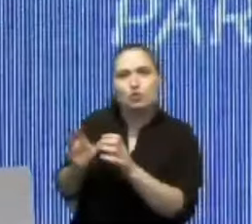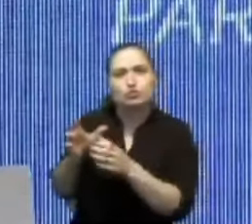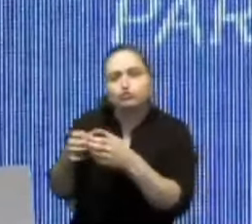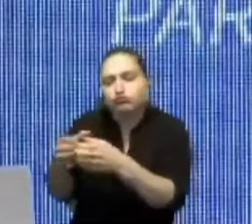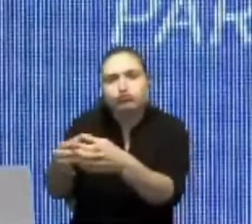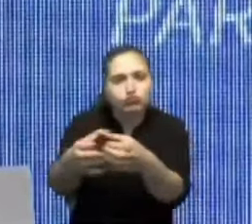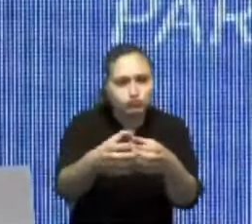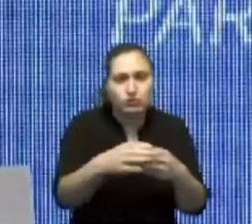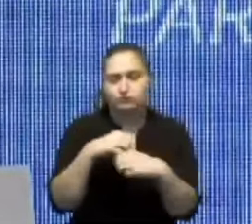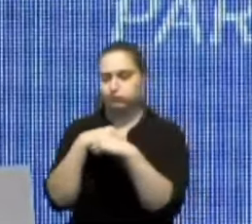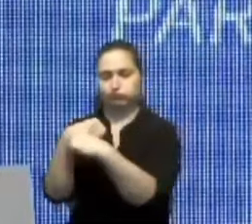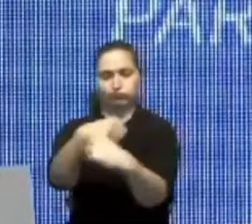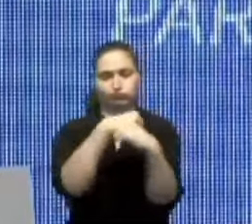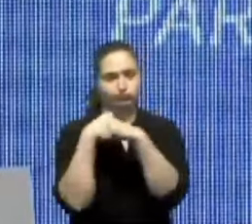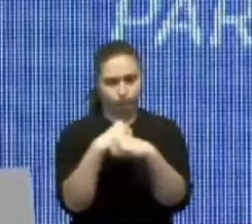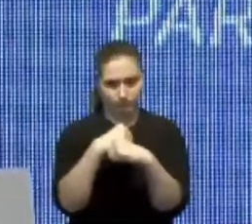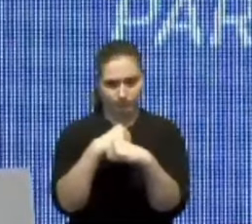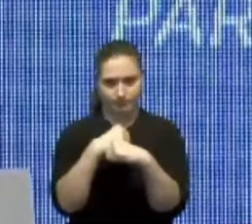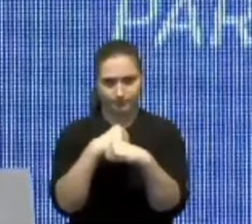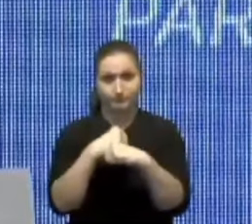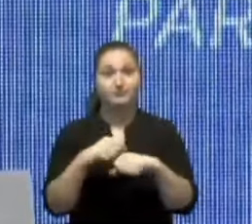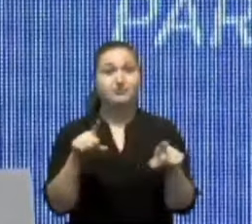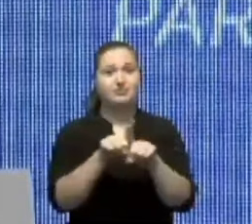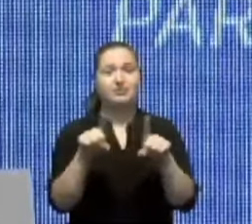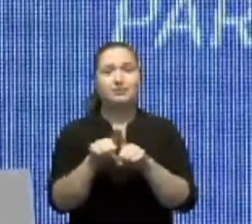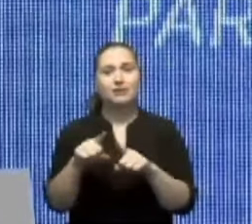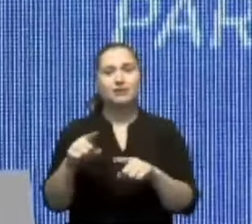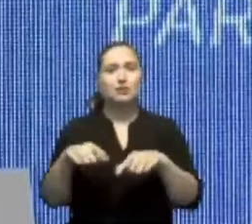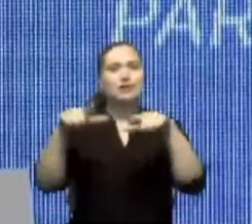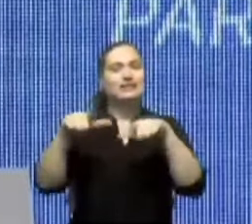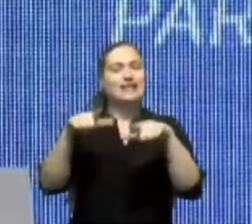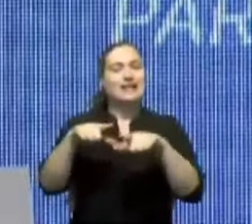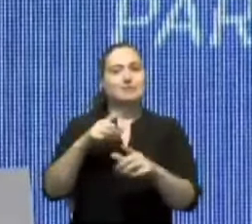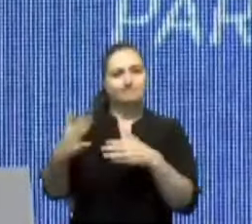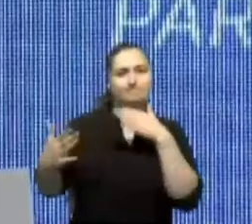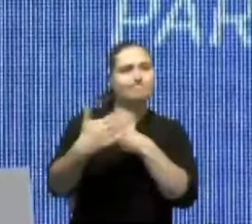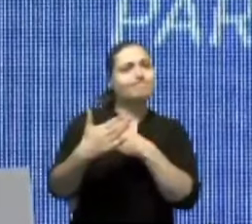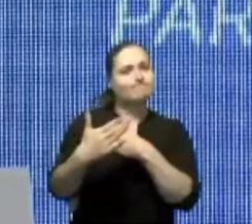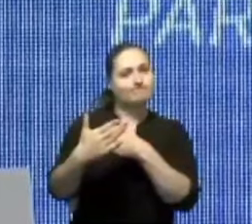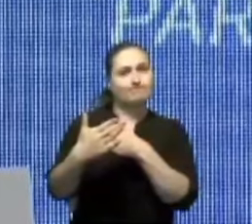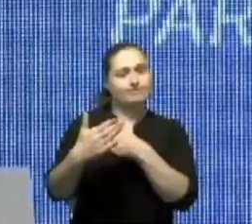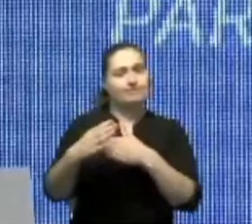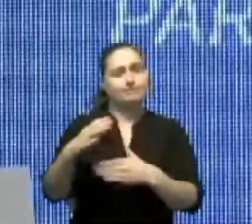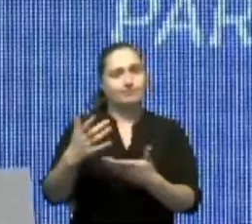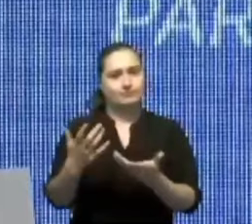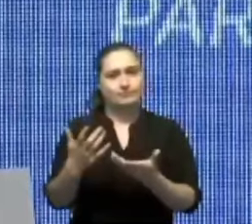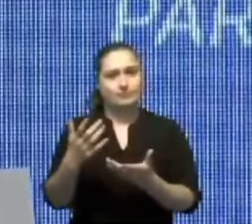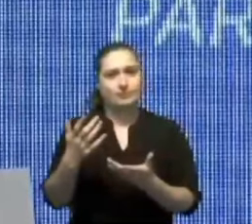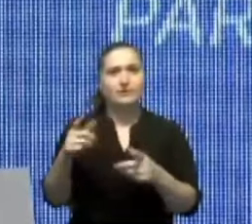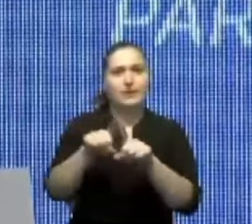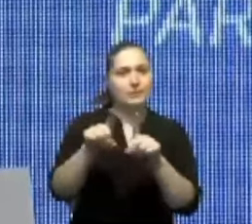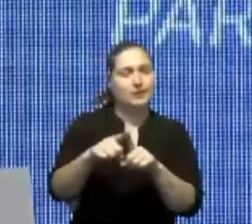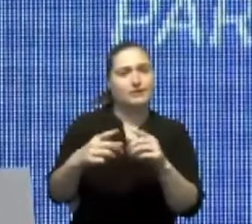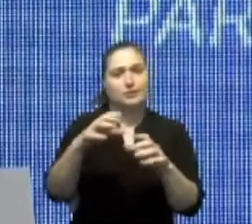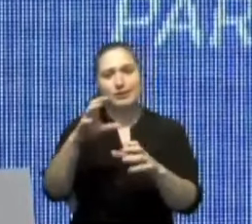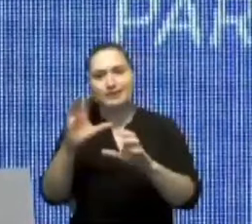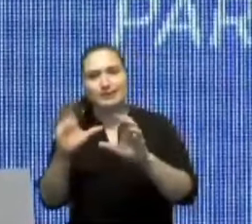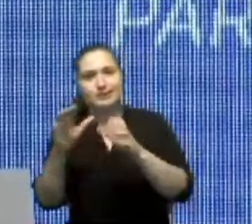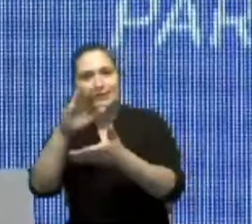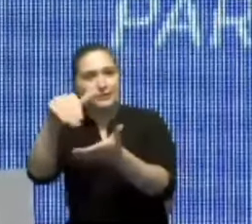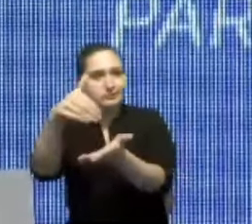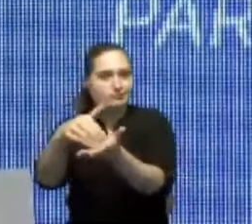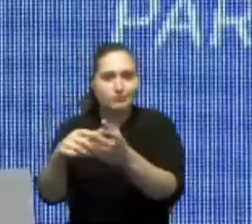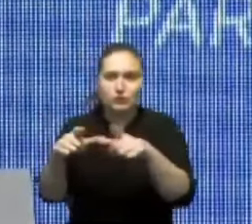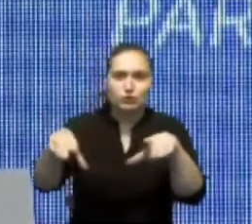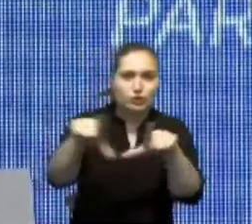despliegue en el país de salas de denuncia ciudadana y de más herramientas tecnológicas necesarias necesarias para